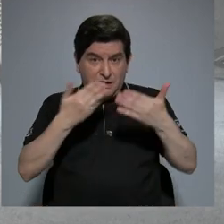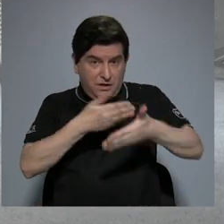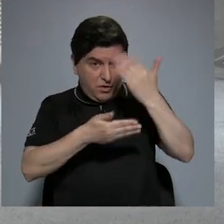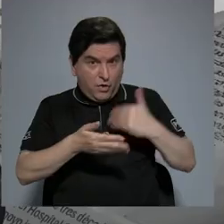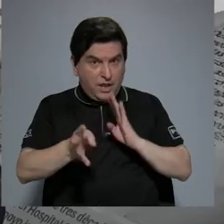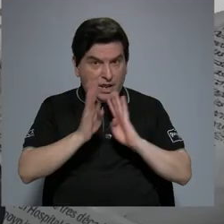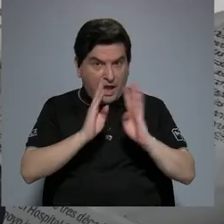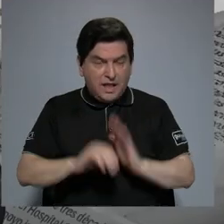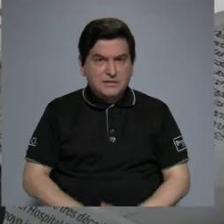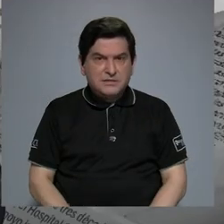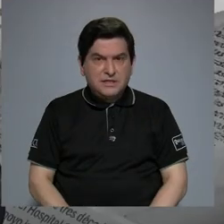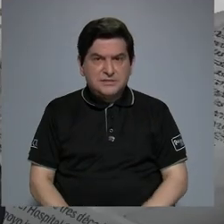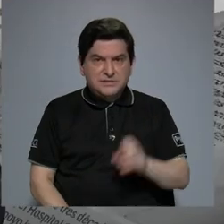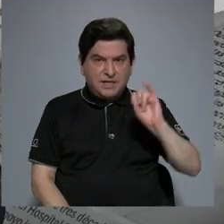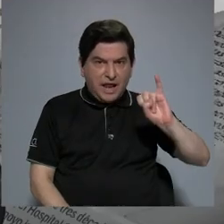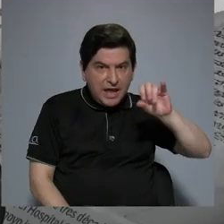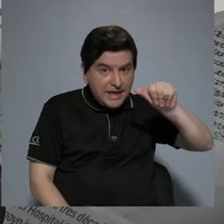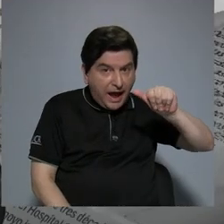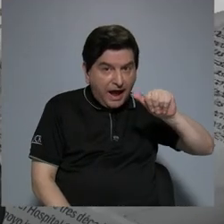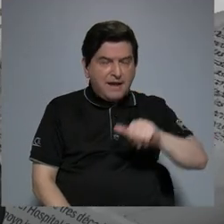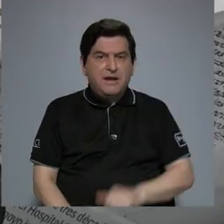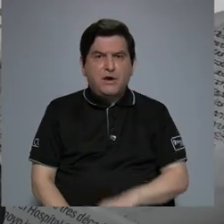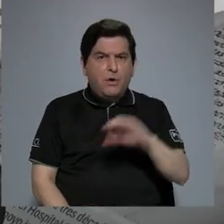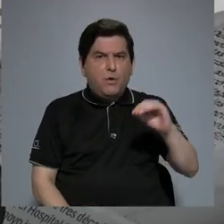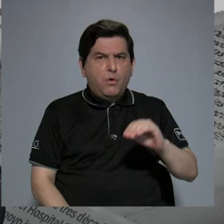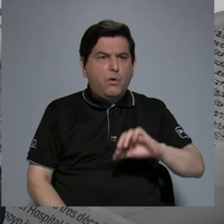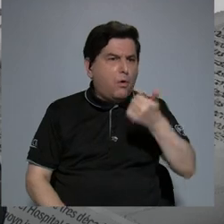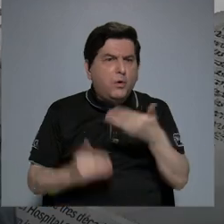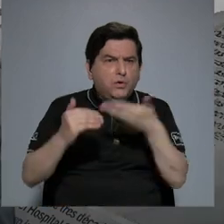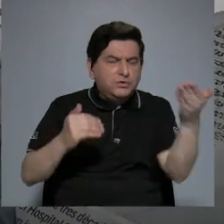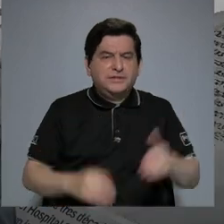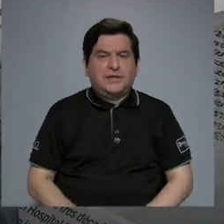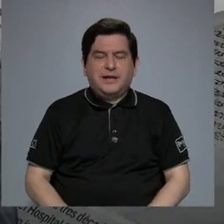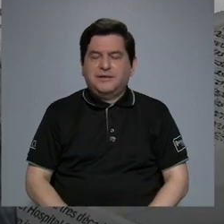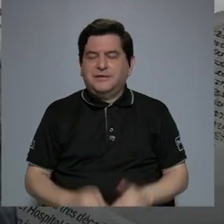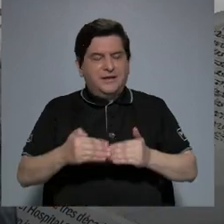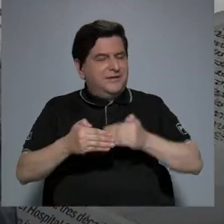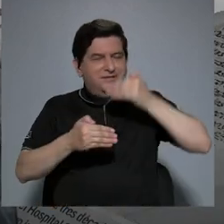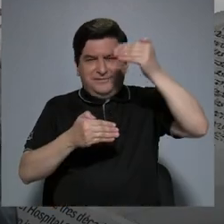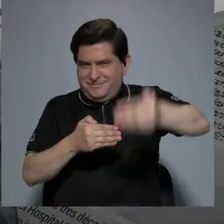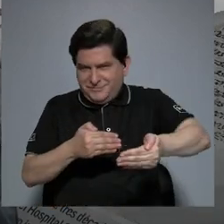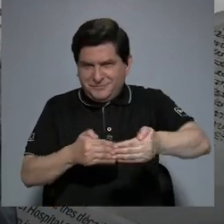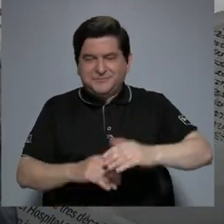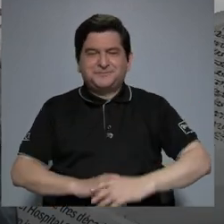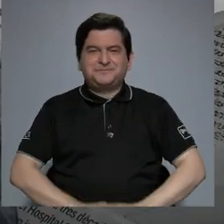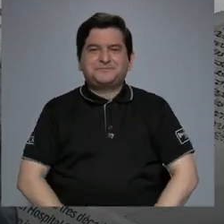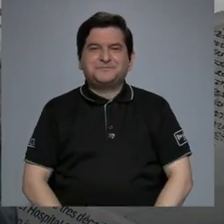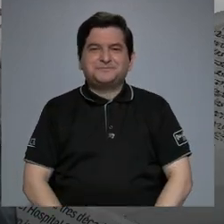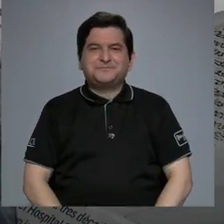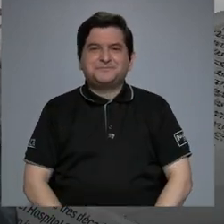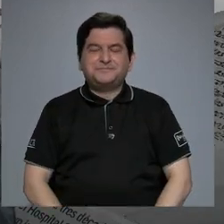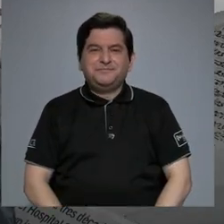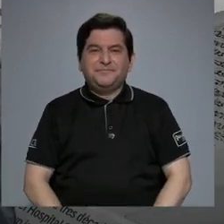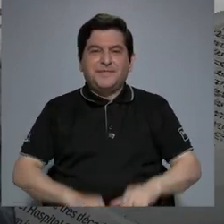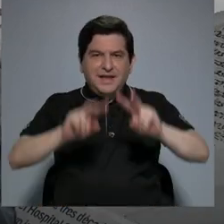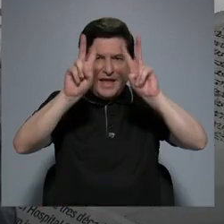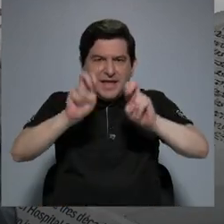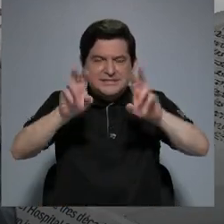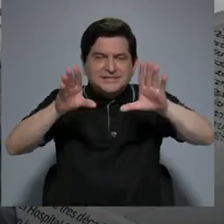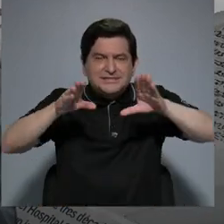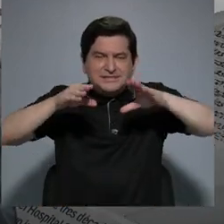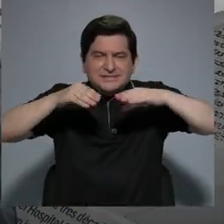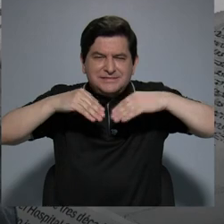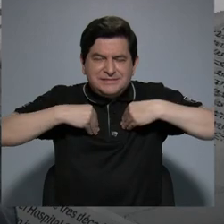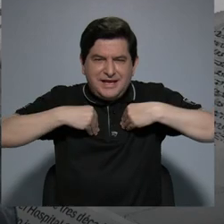conversando con respecto a la inteligencia artificial o va más allá? Pues va más allá porque las pruebas adaptativas